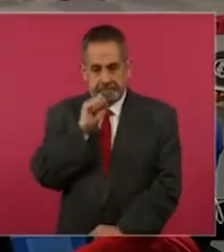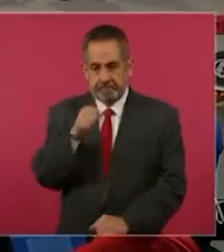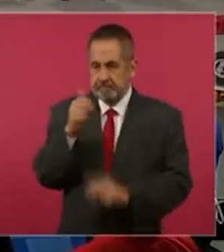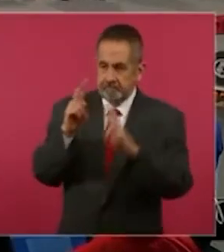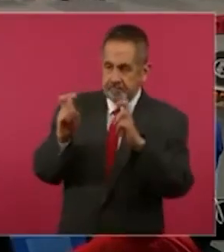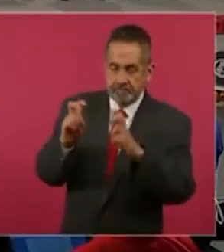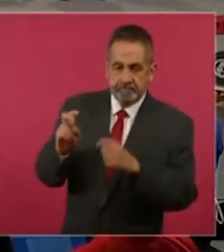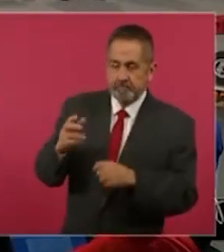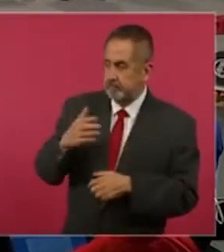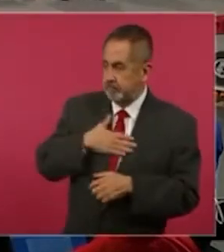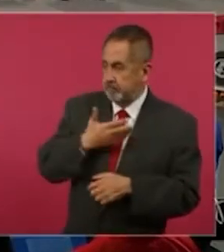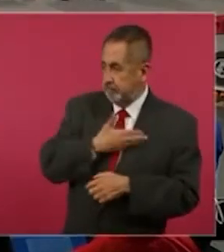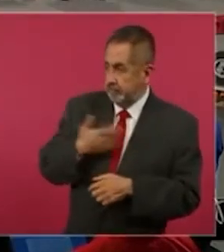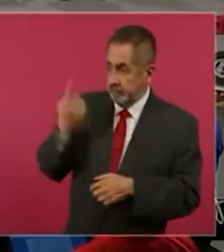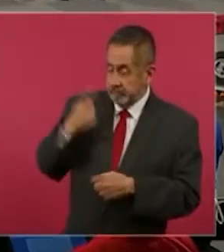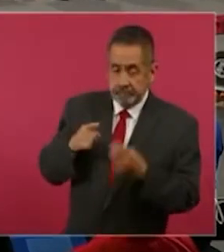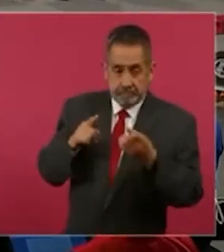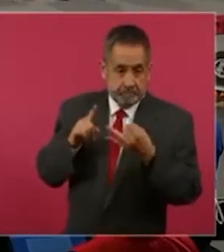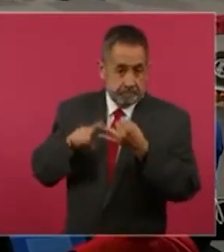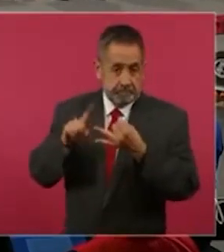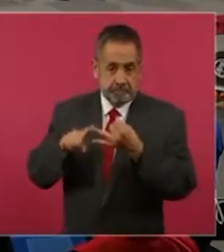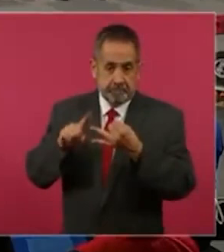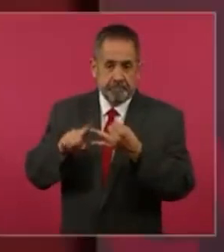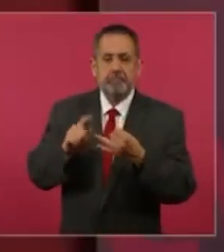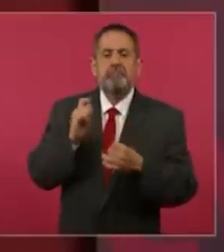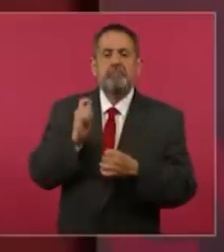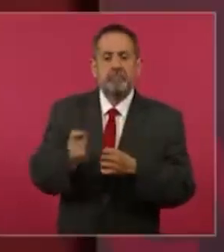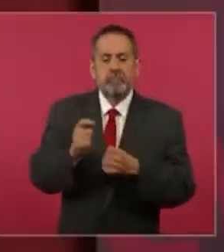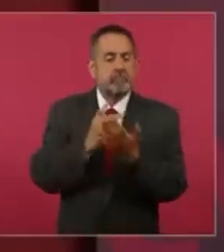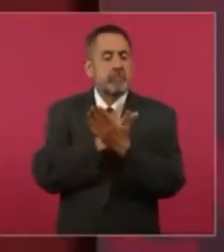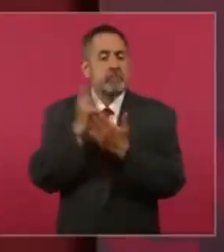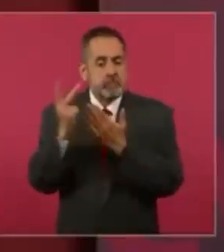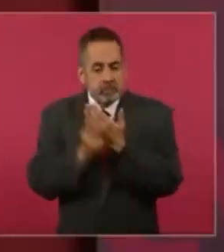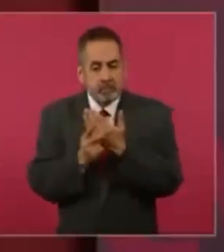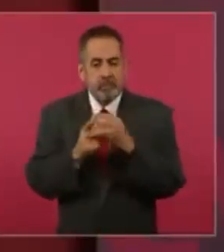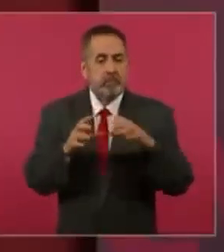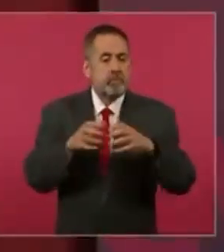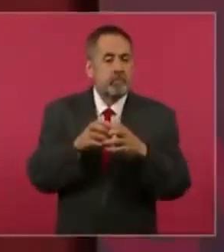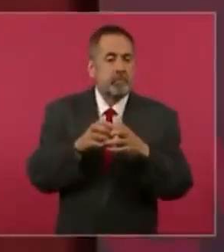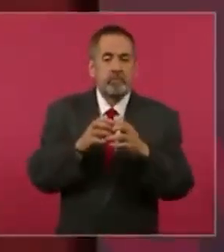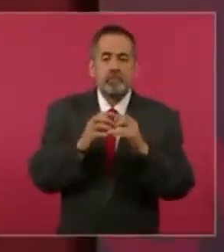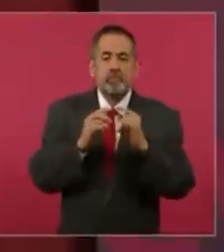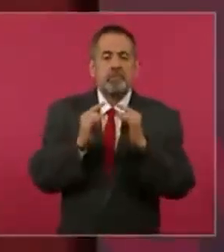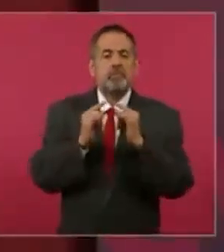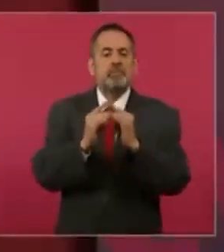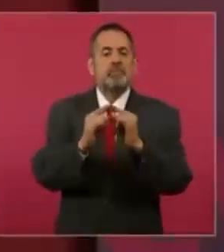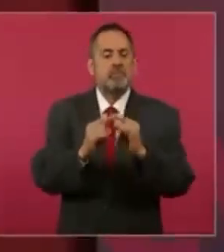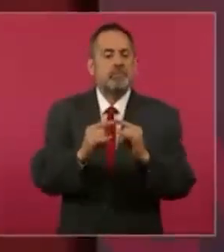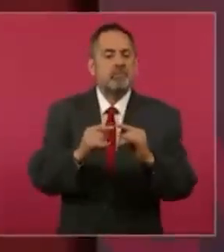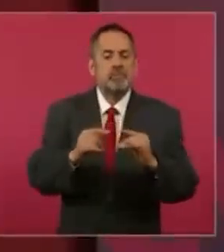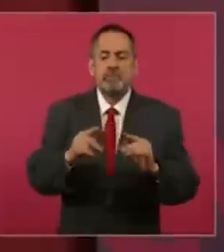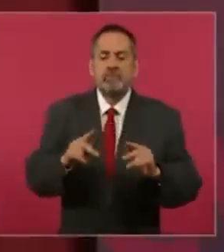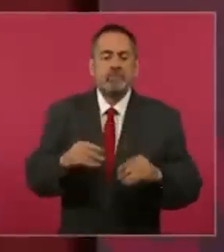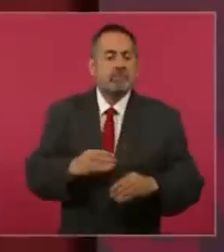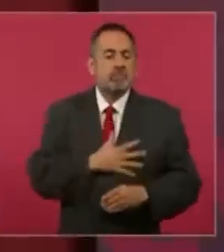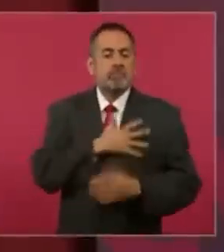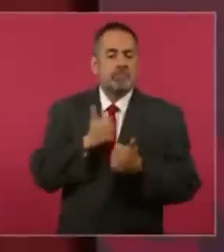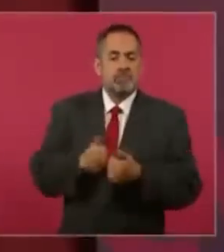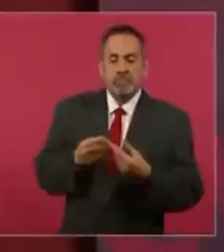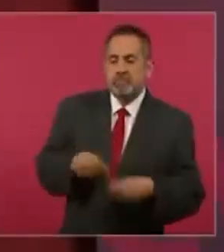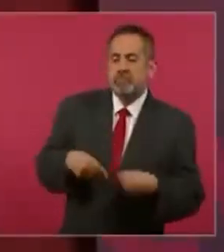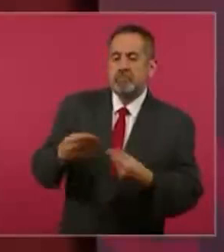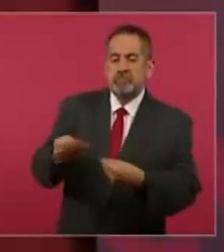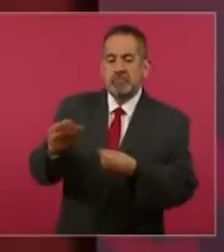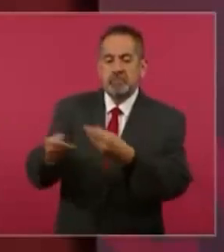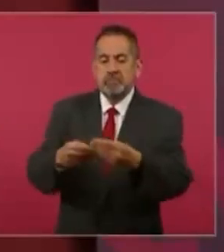del señor presidente se lleva a cabo este programa de Tianguis del Bienestar en donde participa